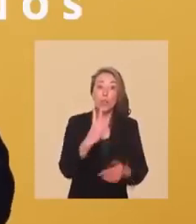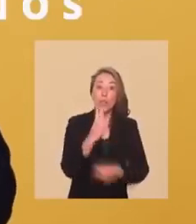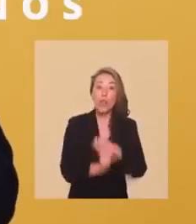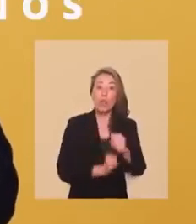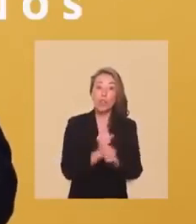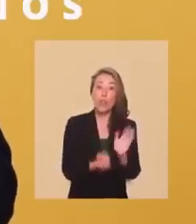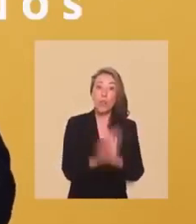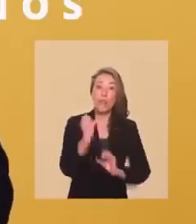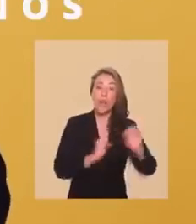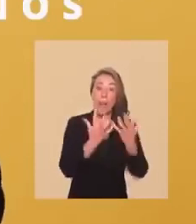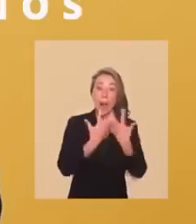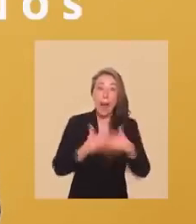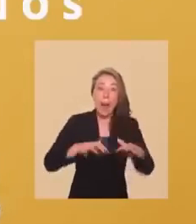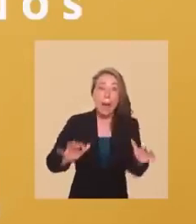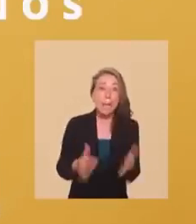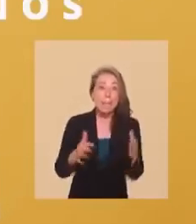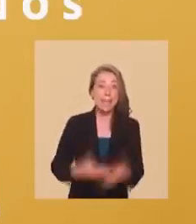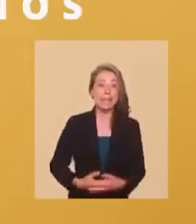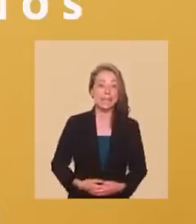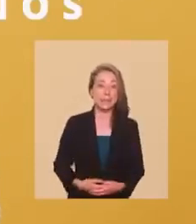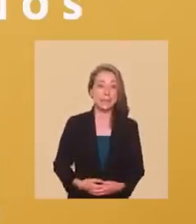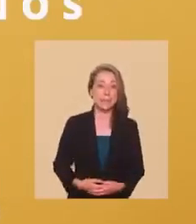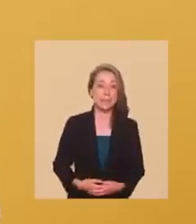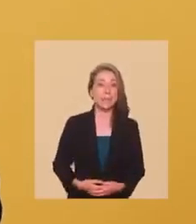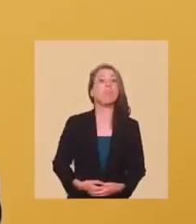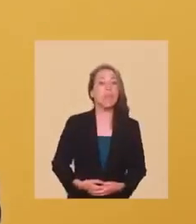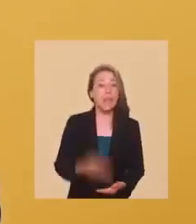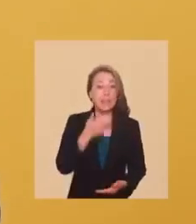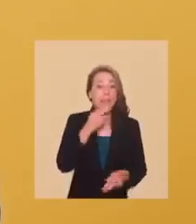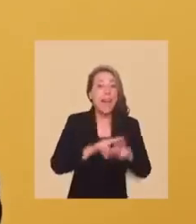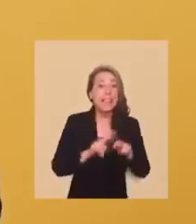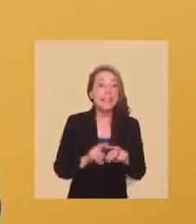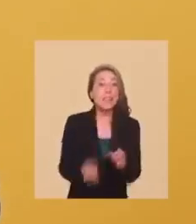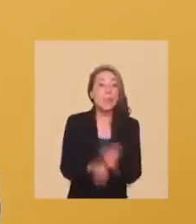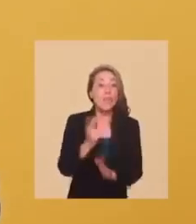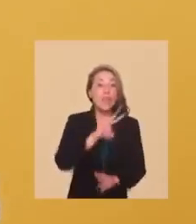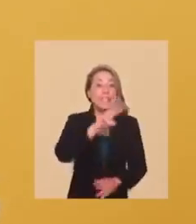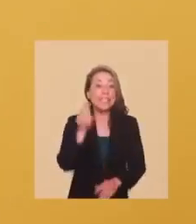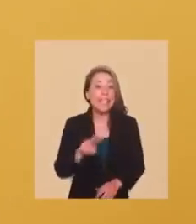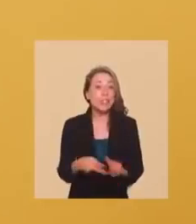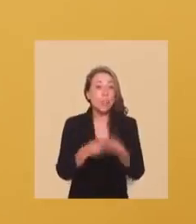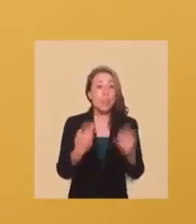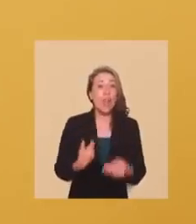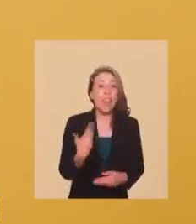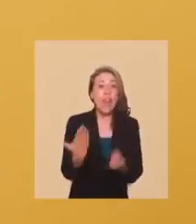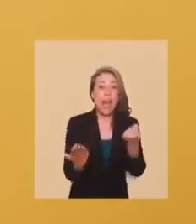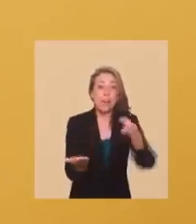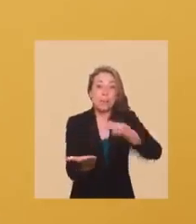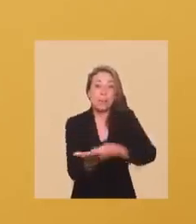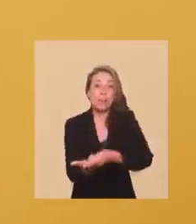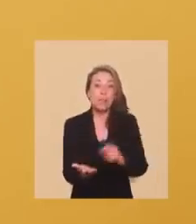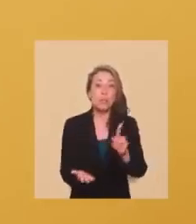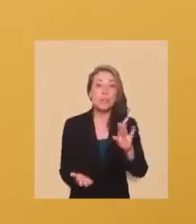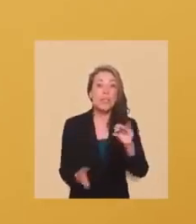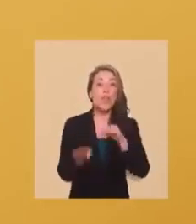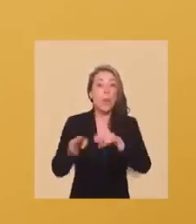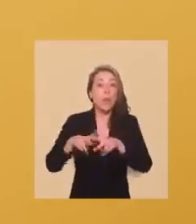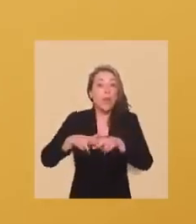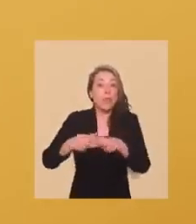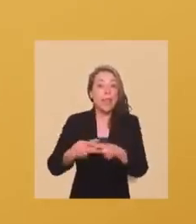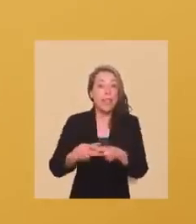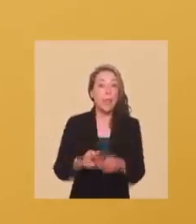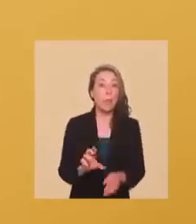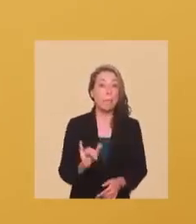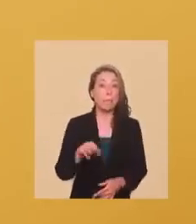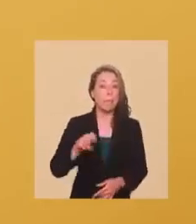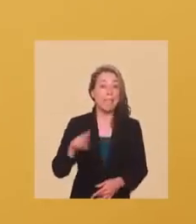impuesto a nuevos emprendimientos por los dos primeros años. Vamos a generar un servicio público que entregue subsidios y